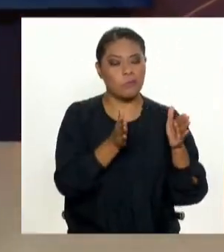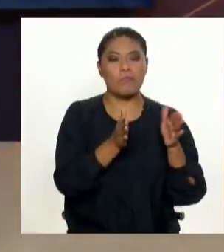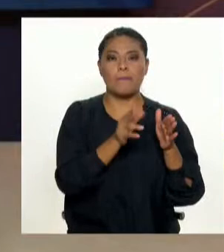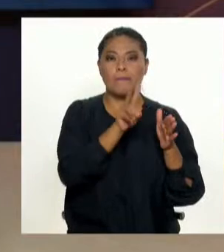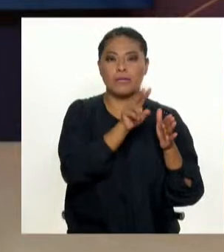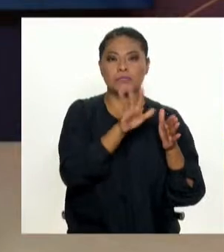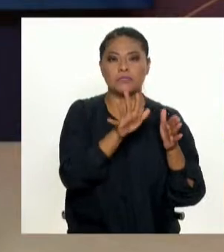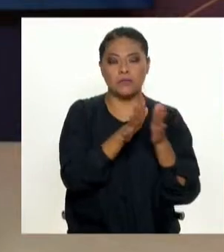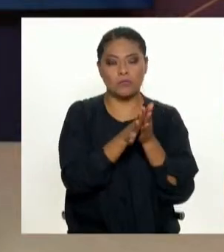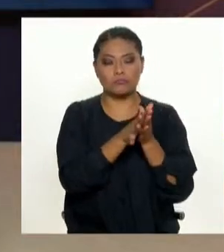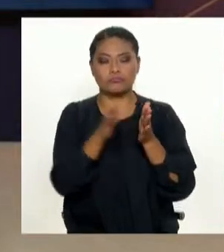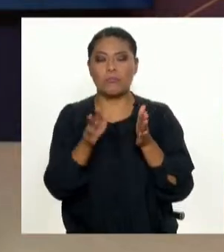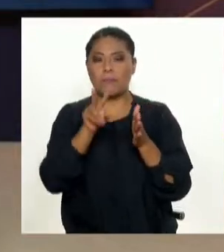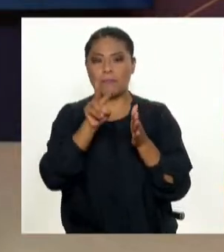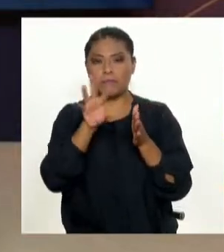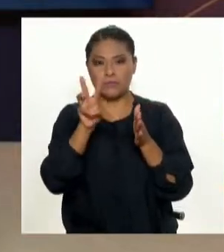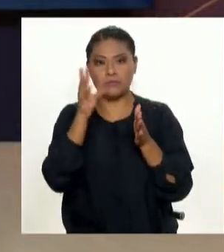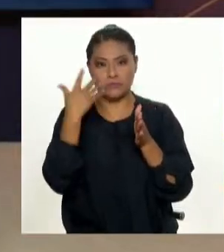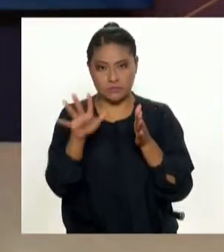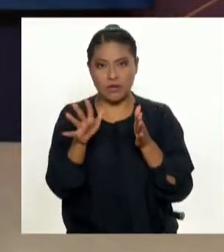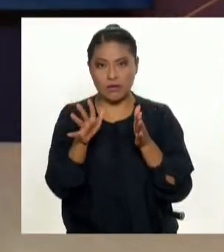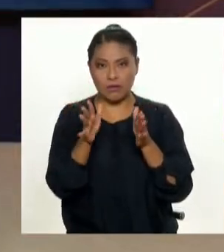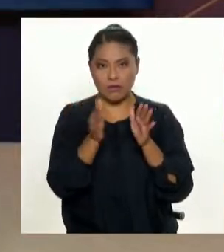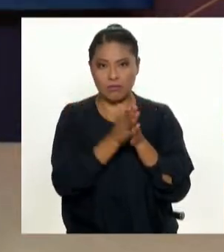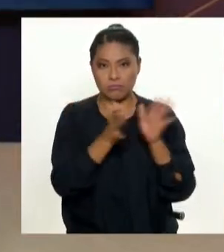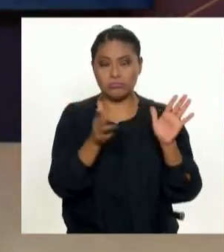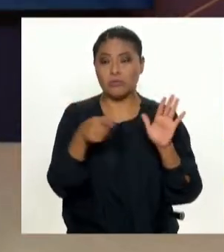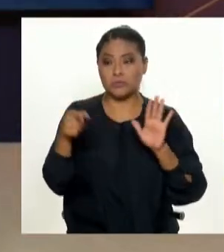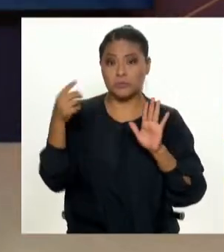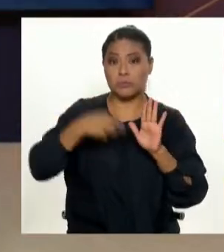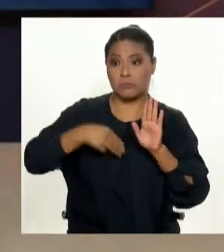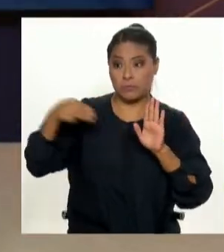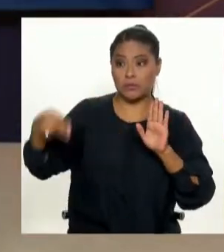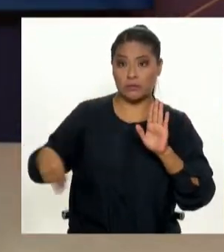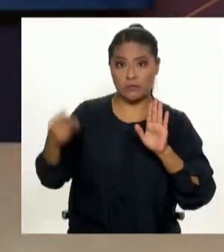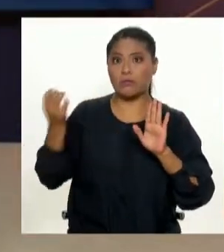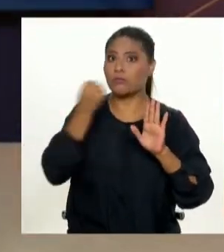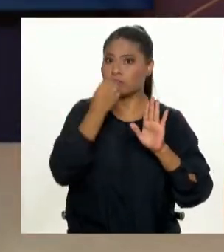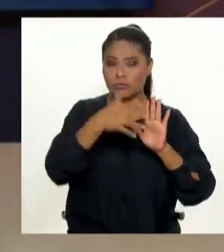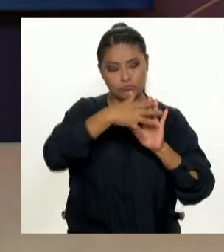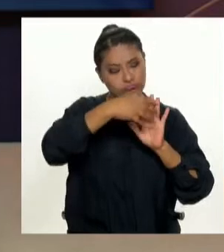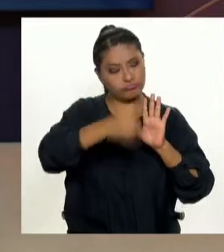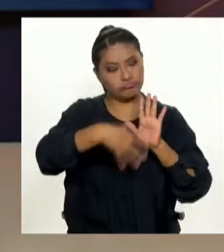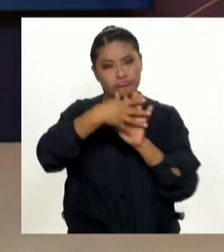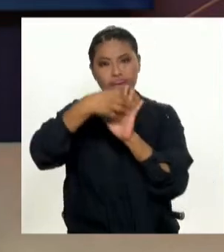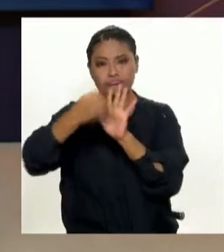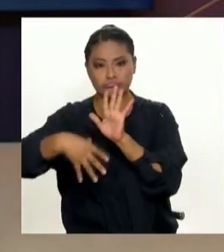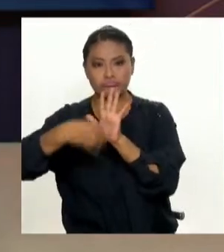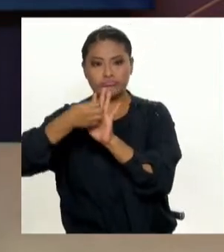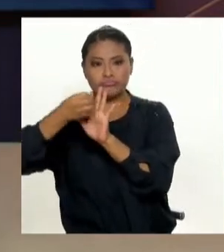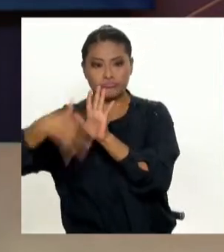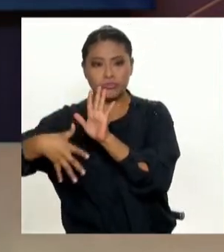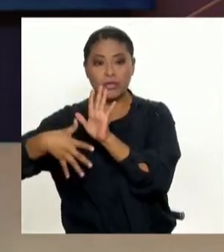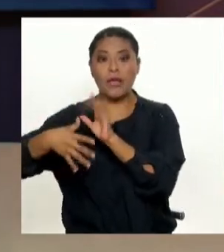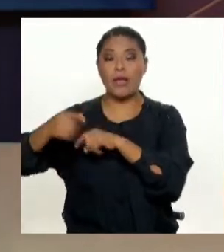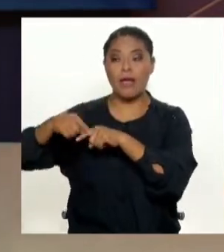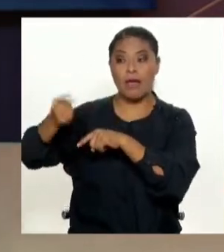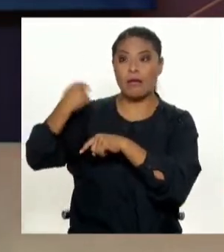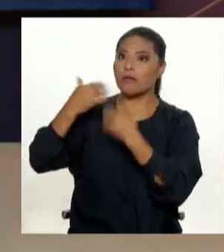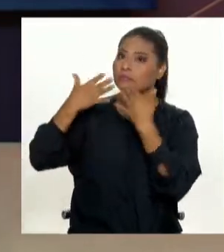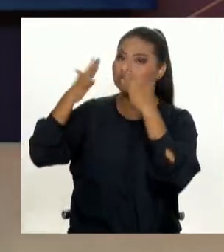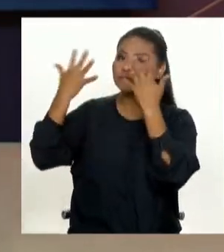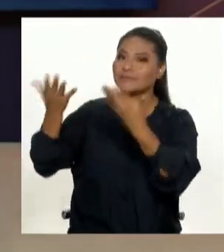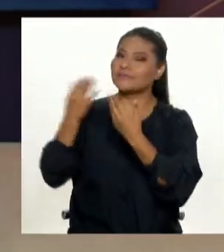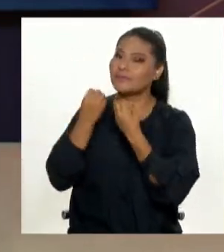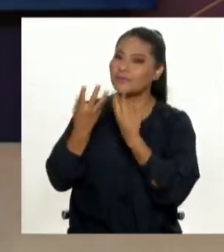trabajando ahora, la ministra Lazarte ha tenido mucho que ver en el tema, y el lunes, el pozo 19. Y es una buena noticia, además, Romy, te agradecemos,